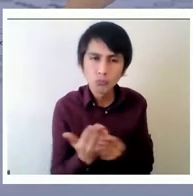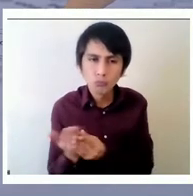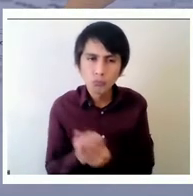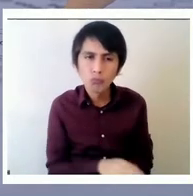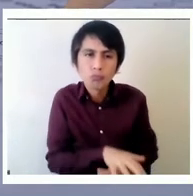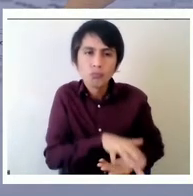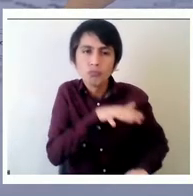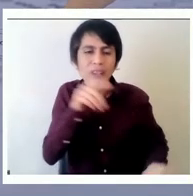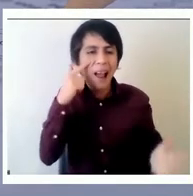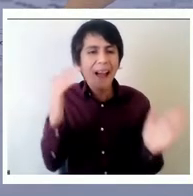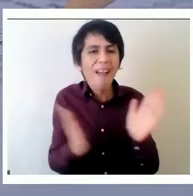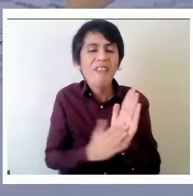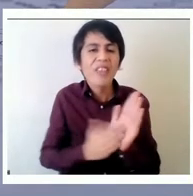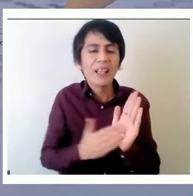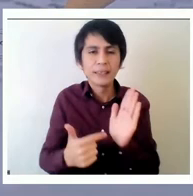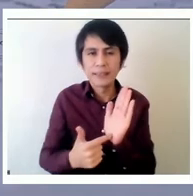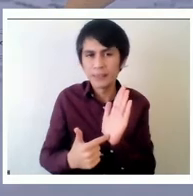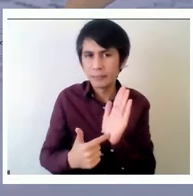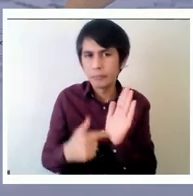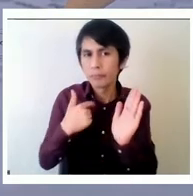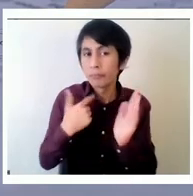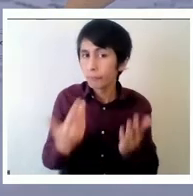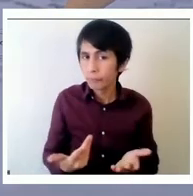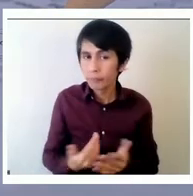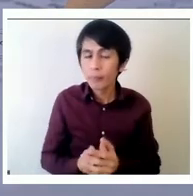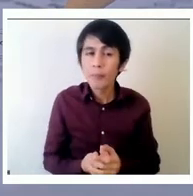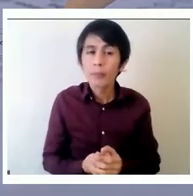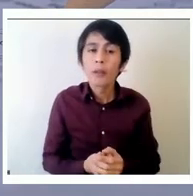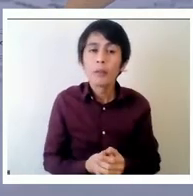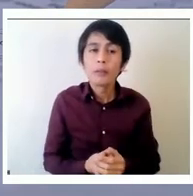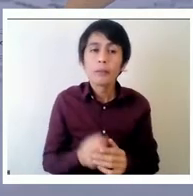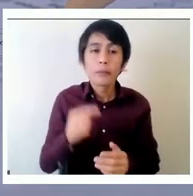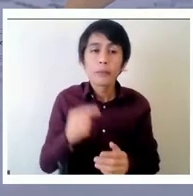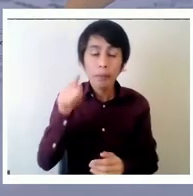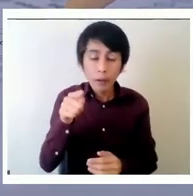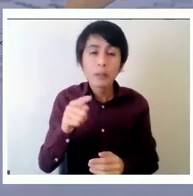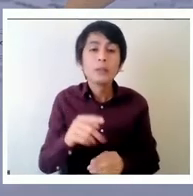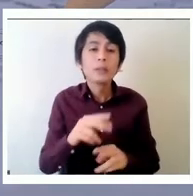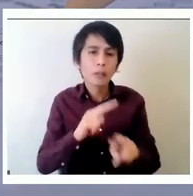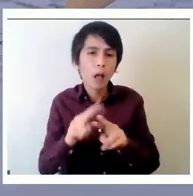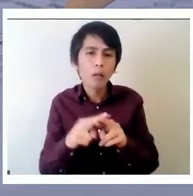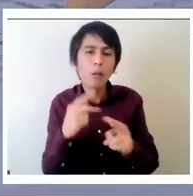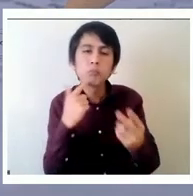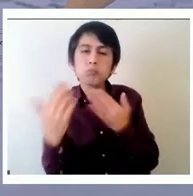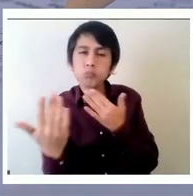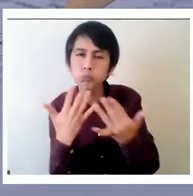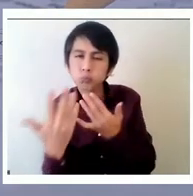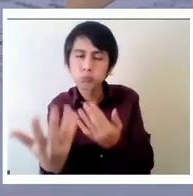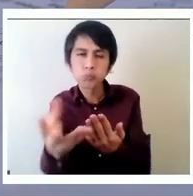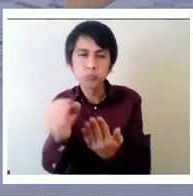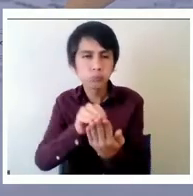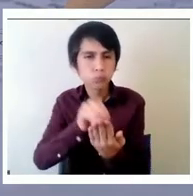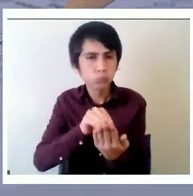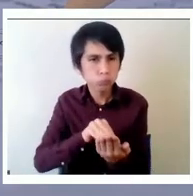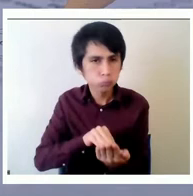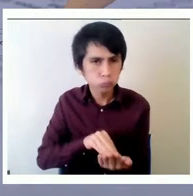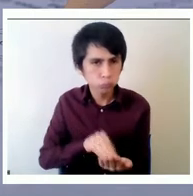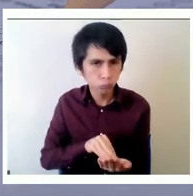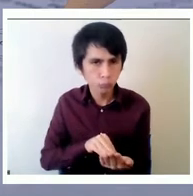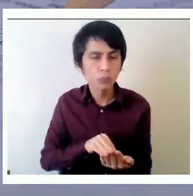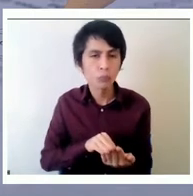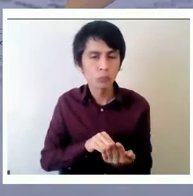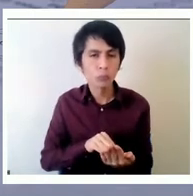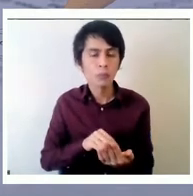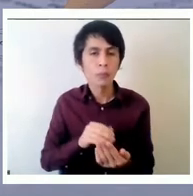la evidencia se recopila de manera cuantitativa a través de las inspecciones escolares y podemos ver